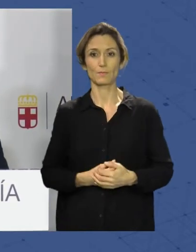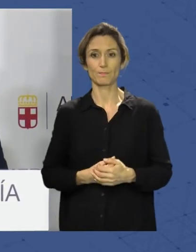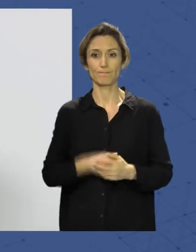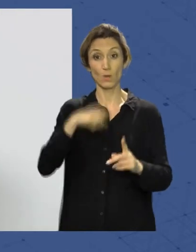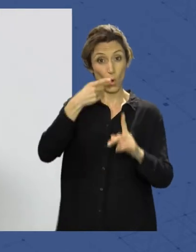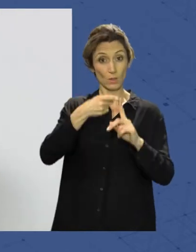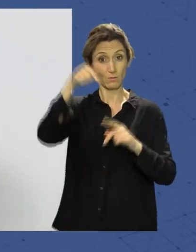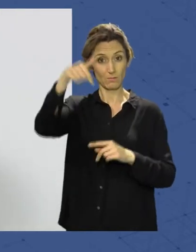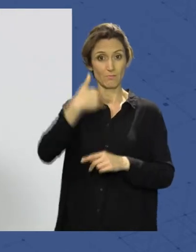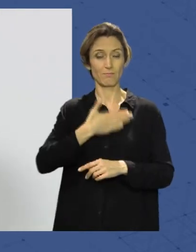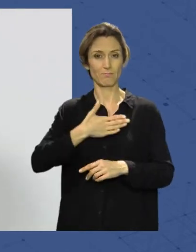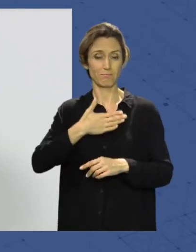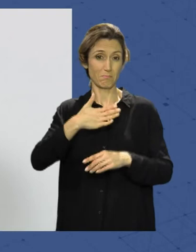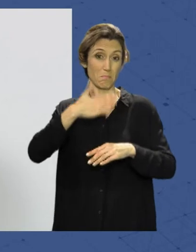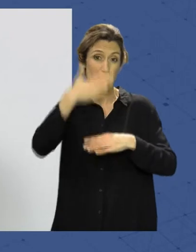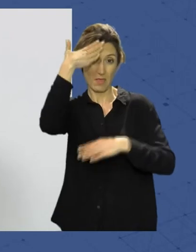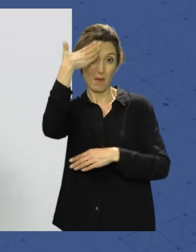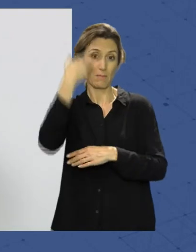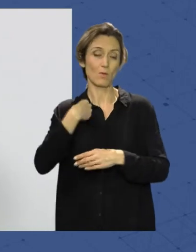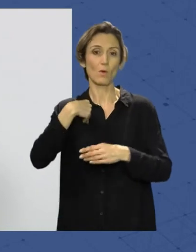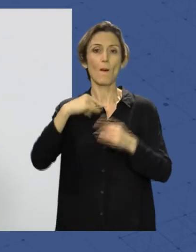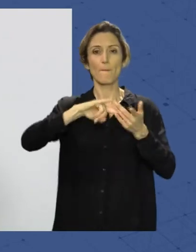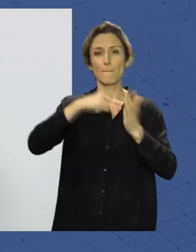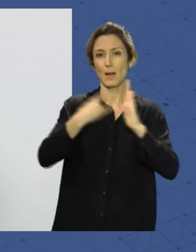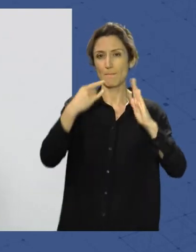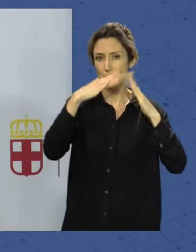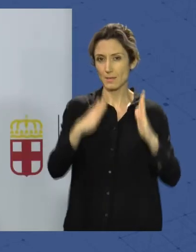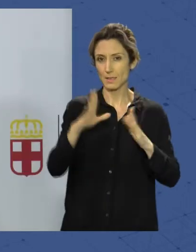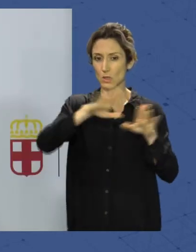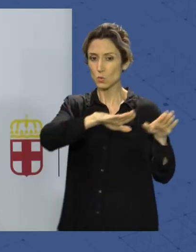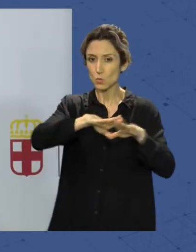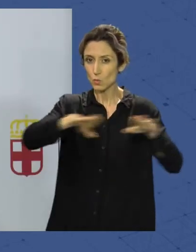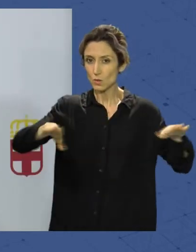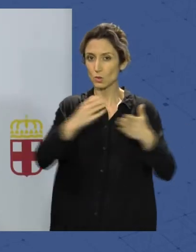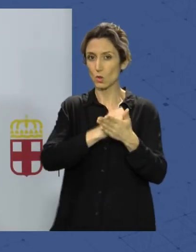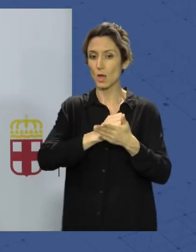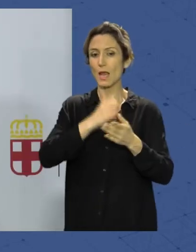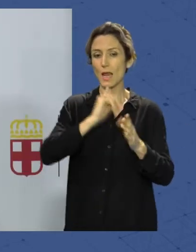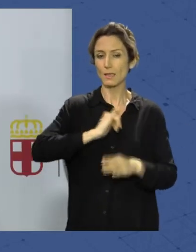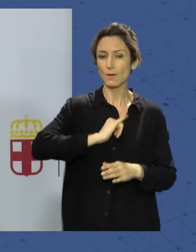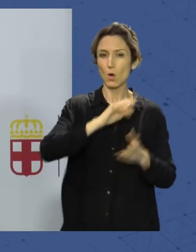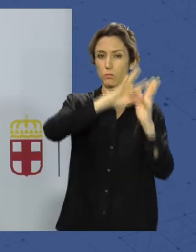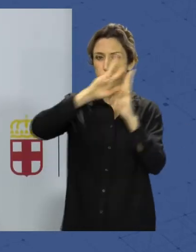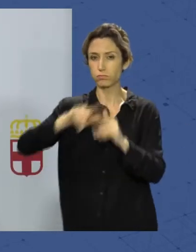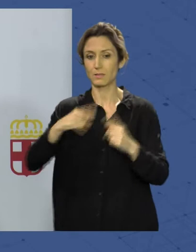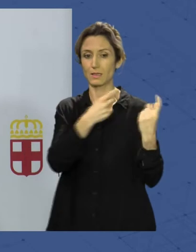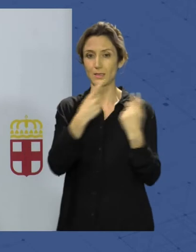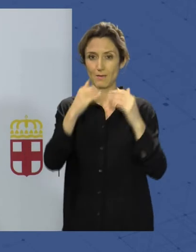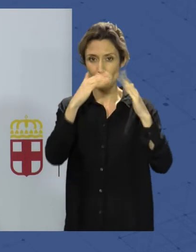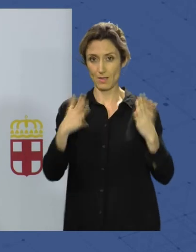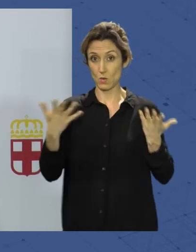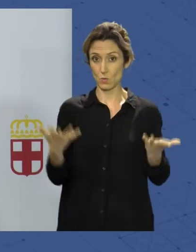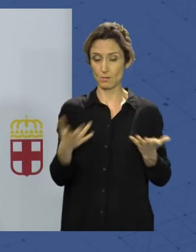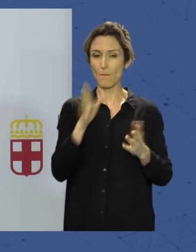del plan de vivienda y suelo del Ayuntamiento de Almería es la identificación y cuantificación de las necesidades de vivienda y